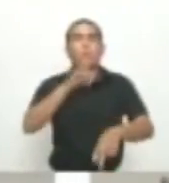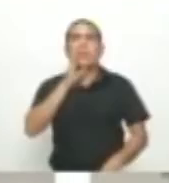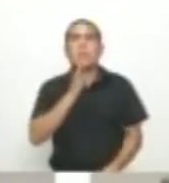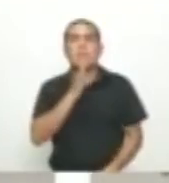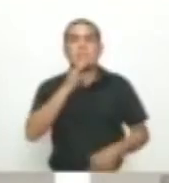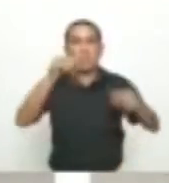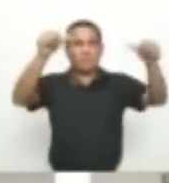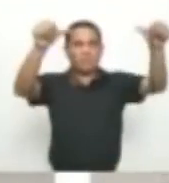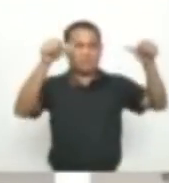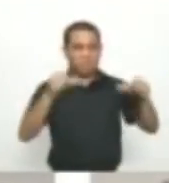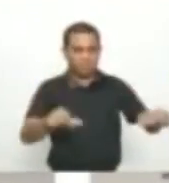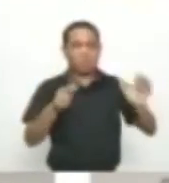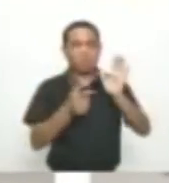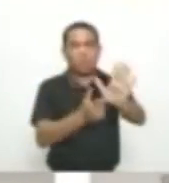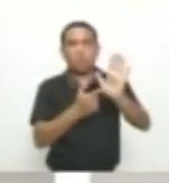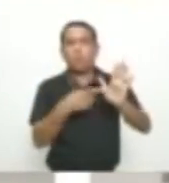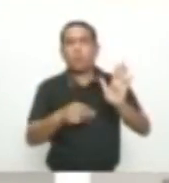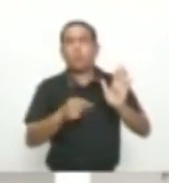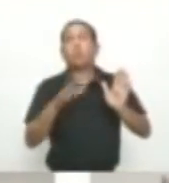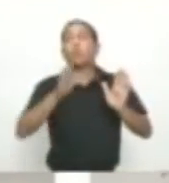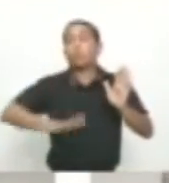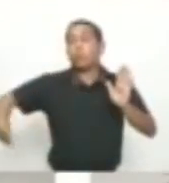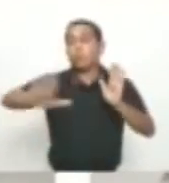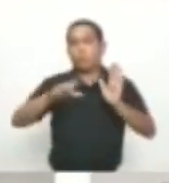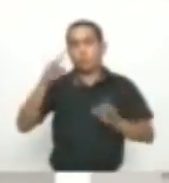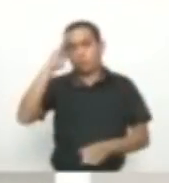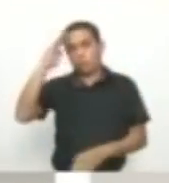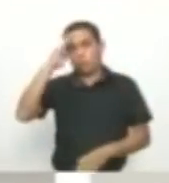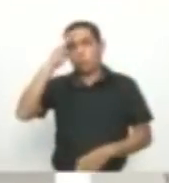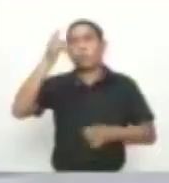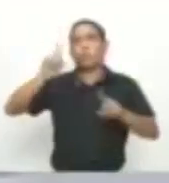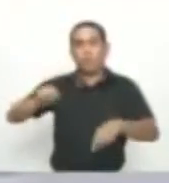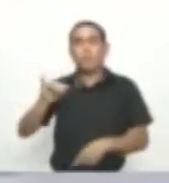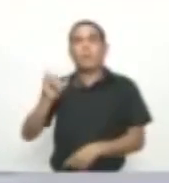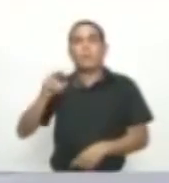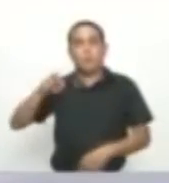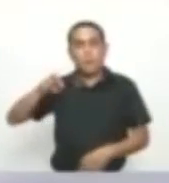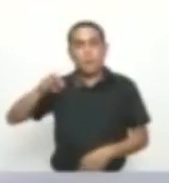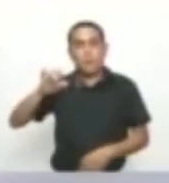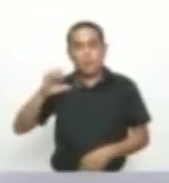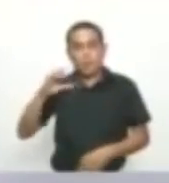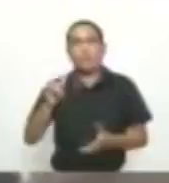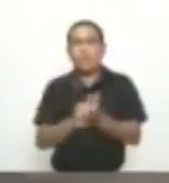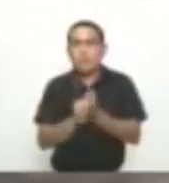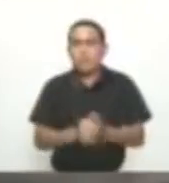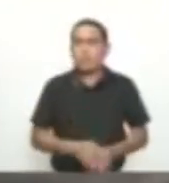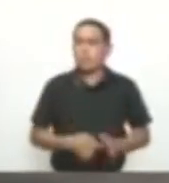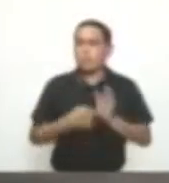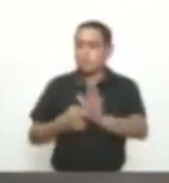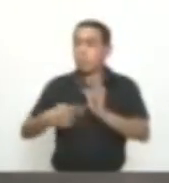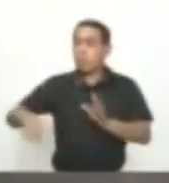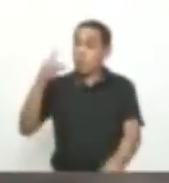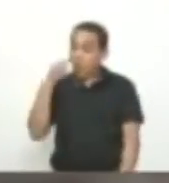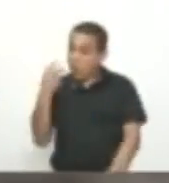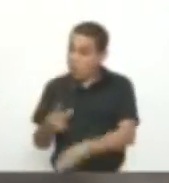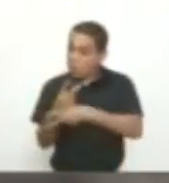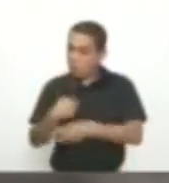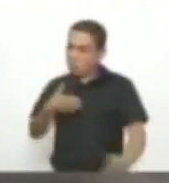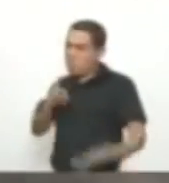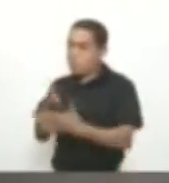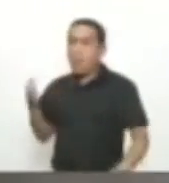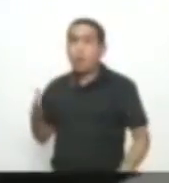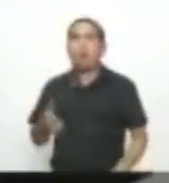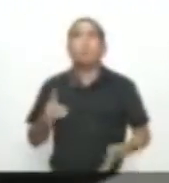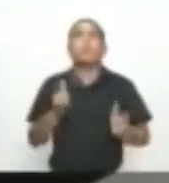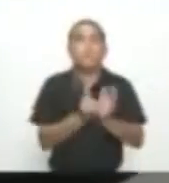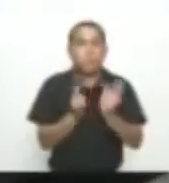En el que se amenaza a miembros del CTI de la Fiscalía y la Guardia del INPEC En el mismo comunicado Desmienten ser los responsables del